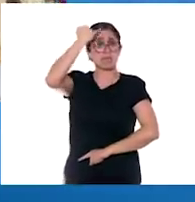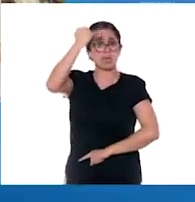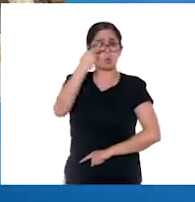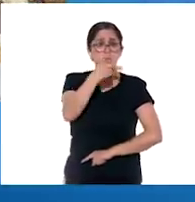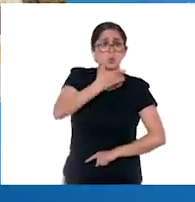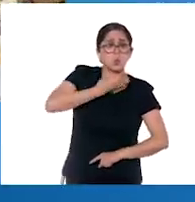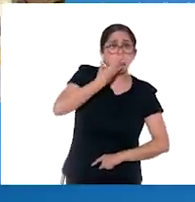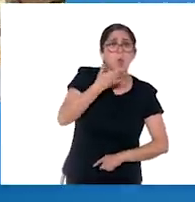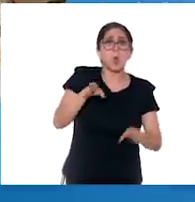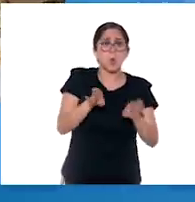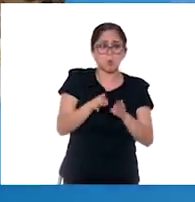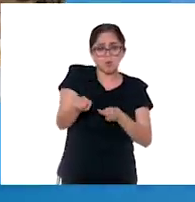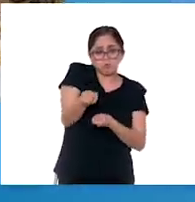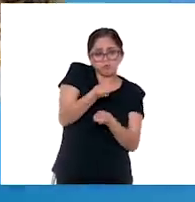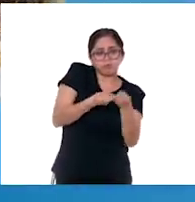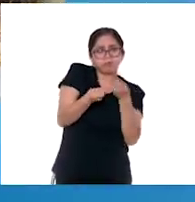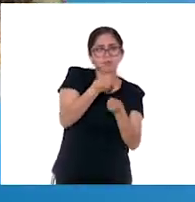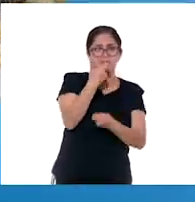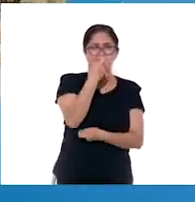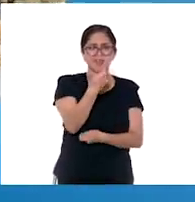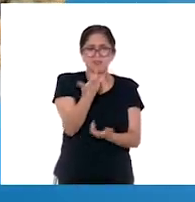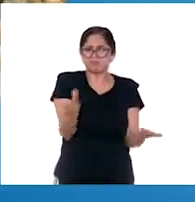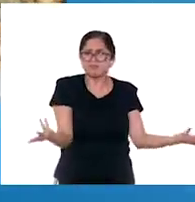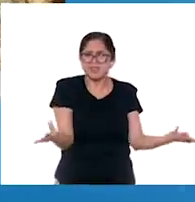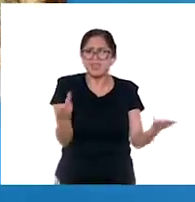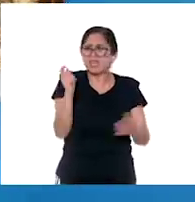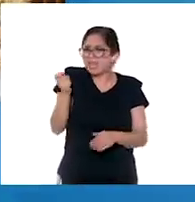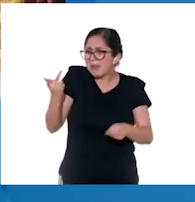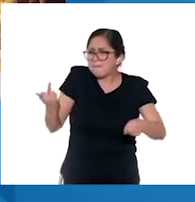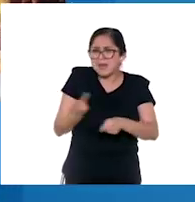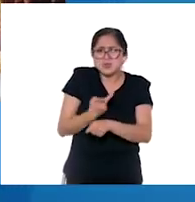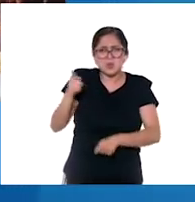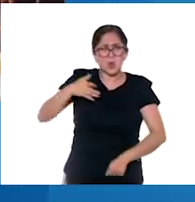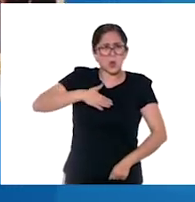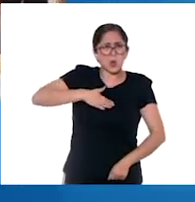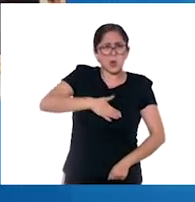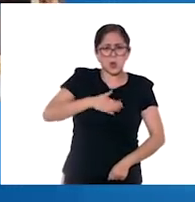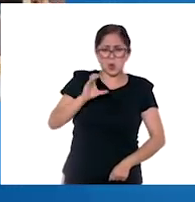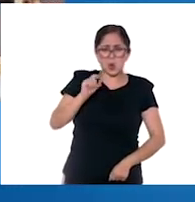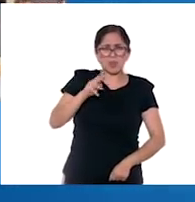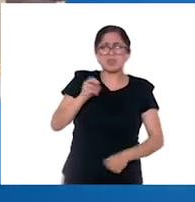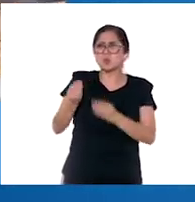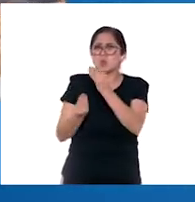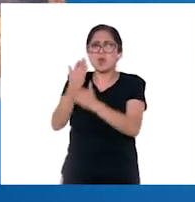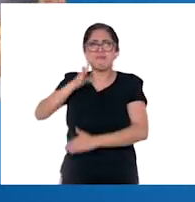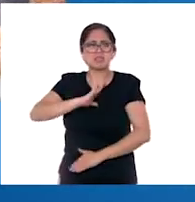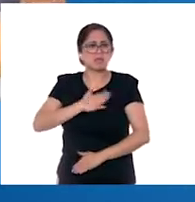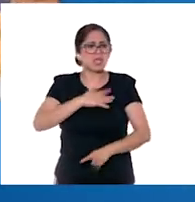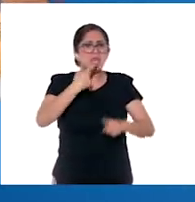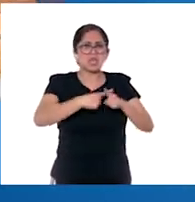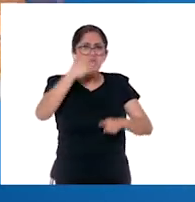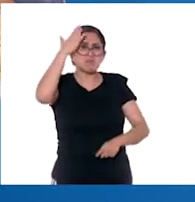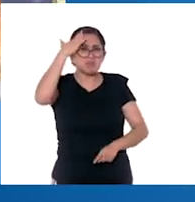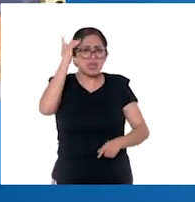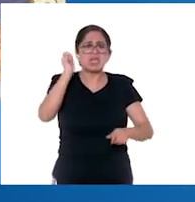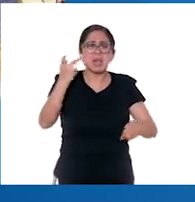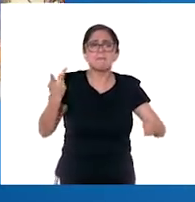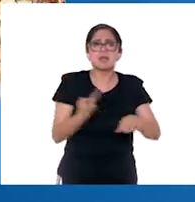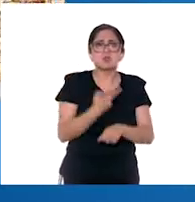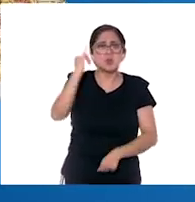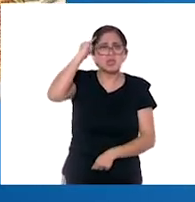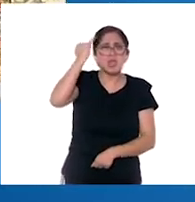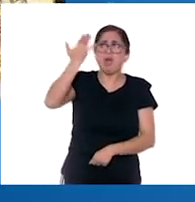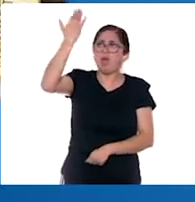sistema económico. Pero, ¿qué ocurrió con Cortés? ¿Quién gobernó la Nueva España? ¿Qué pasó con los indígenas y sus construcciones